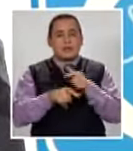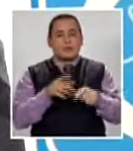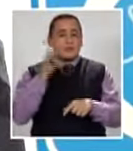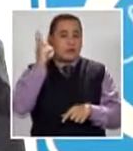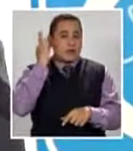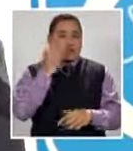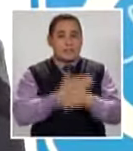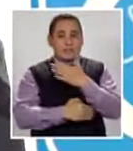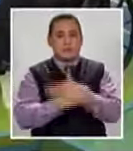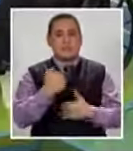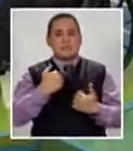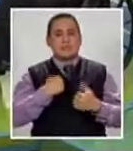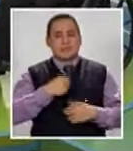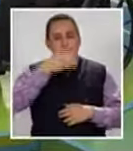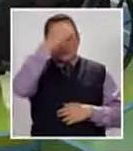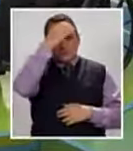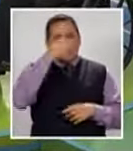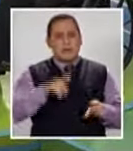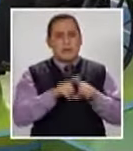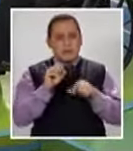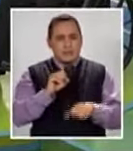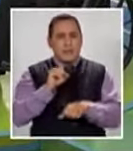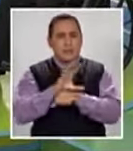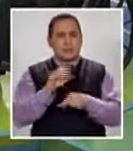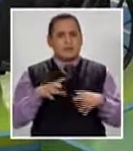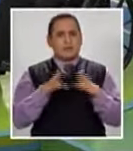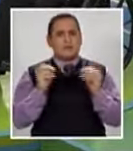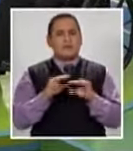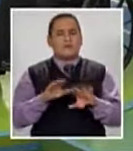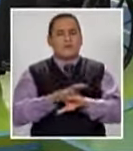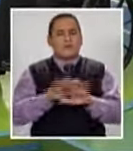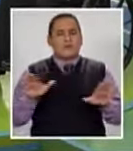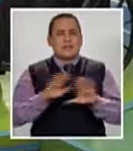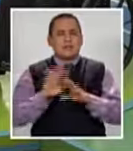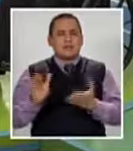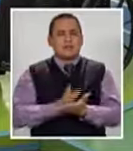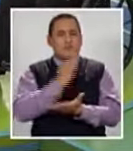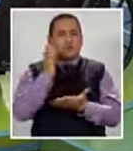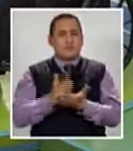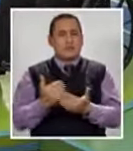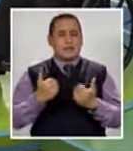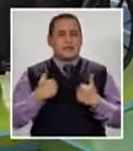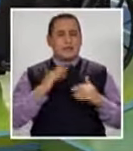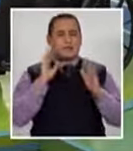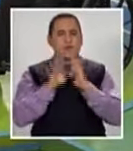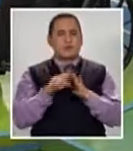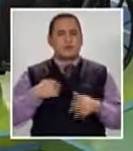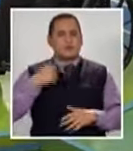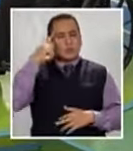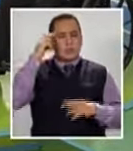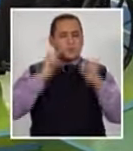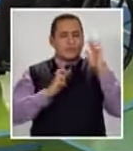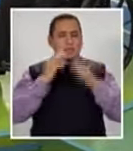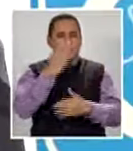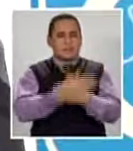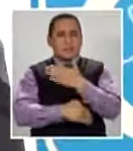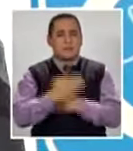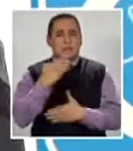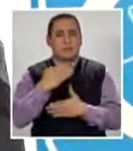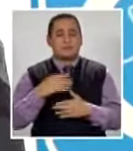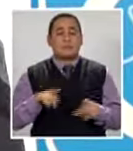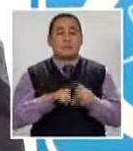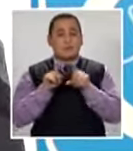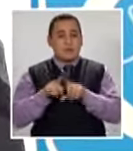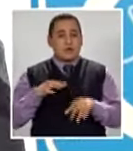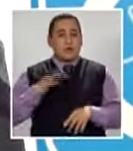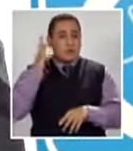discapacidad Tenemos talento Que tenemos capacidad Y se va rompiendo Esos mitos Esos prejuicios Que se tiene Sobre la discapacidad Y especialmente Con